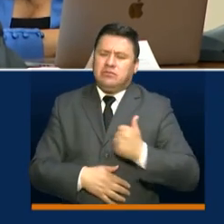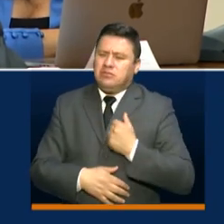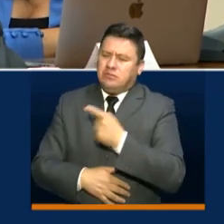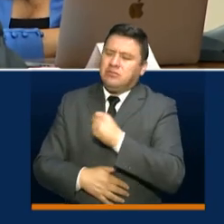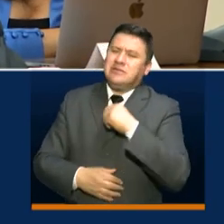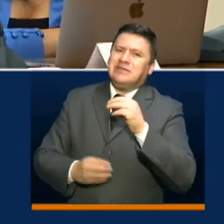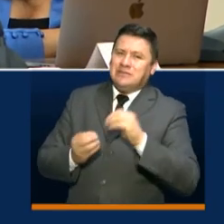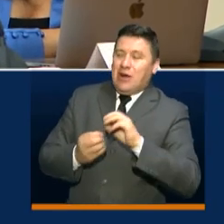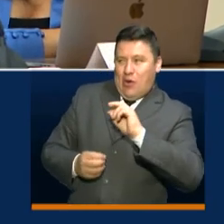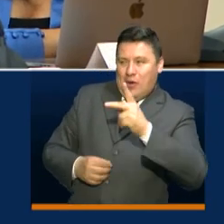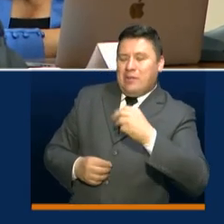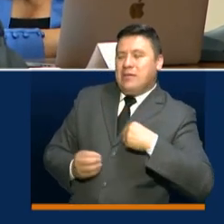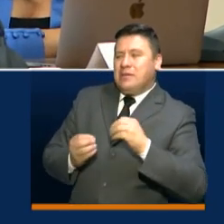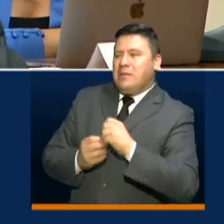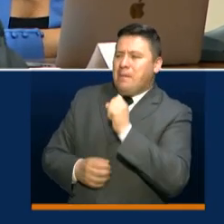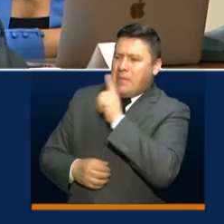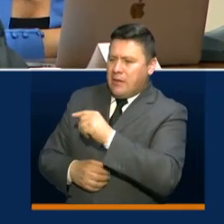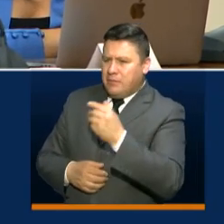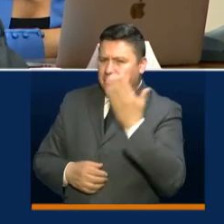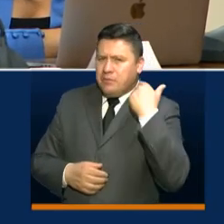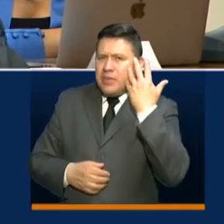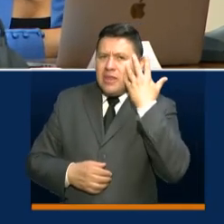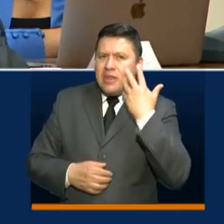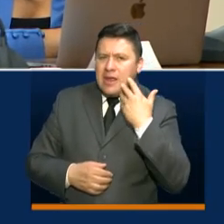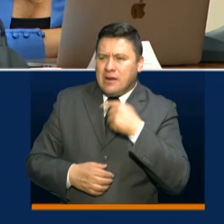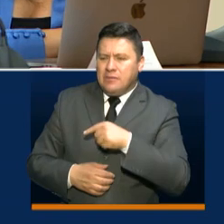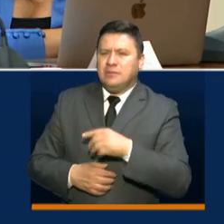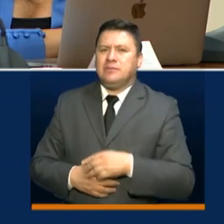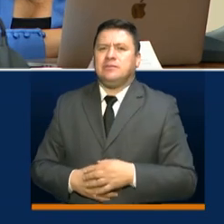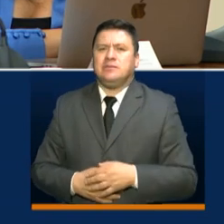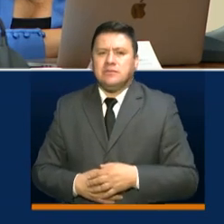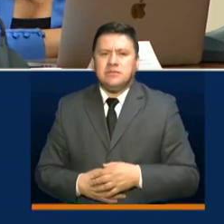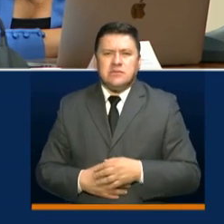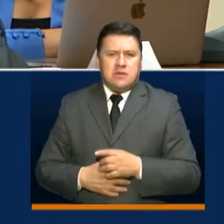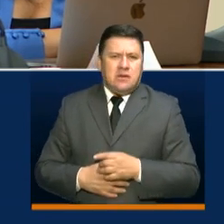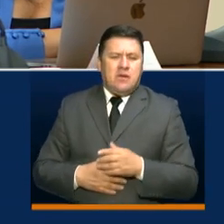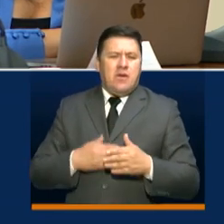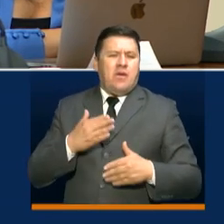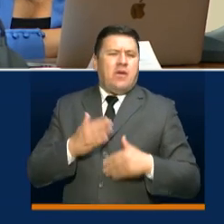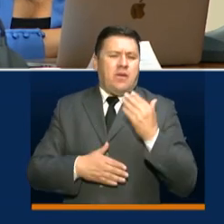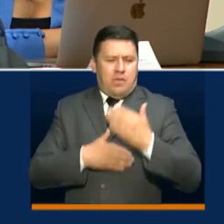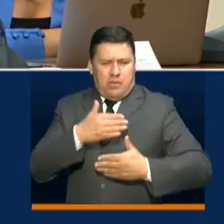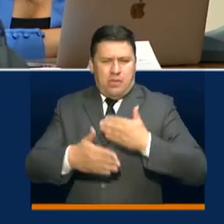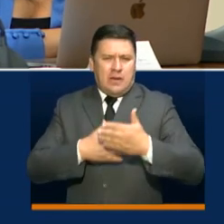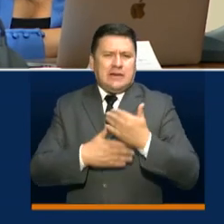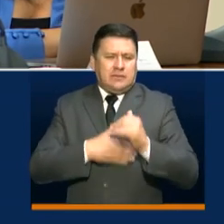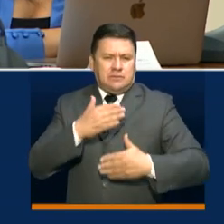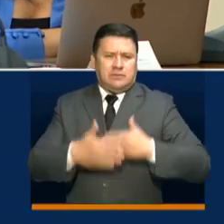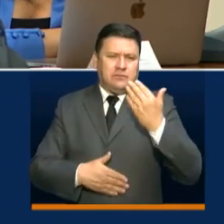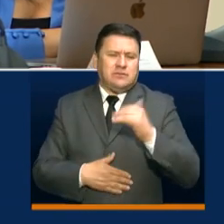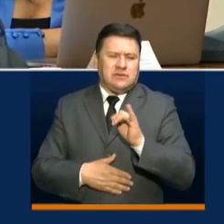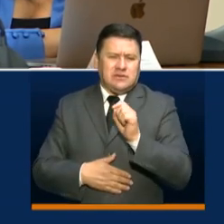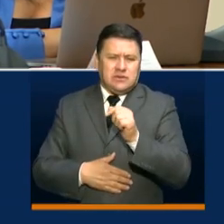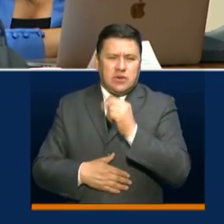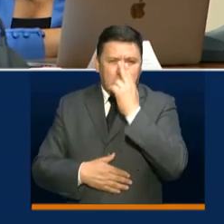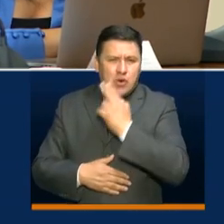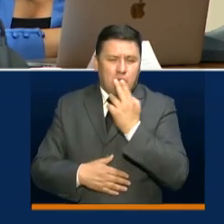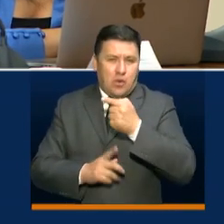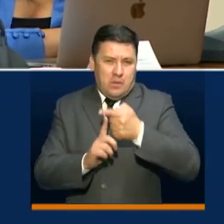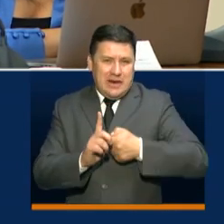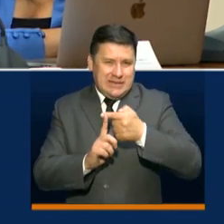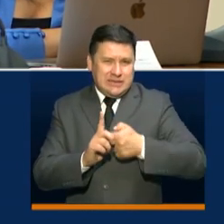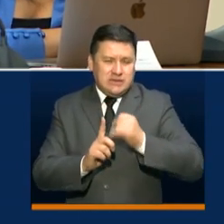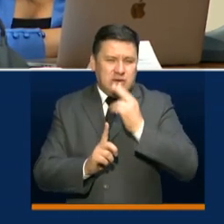para hacerle otra pregunta de una vez. Gracias, hace ya días hablamos acá, también cuando se inició este proceso, que ya prácticamente cumple un mes,